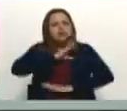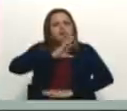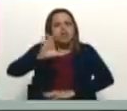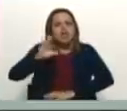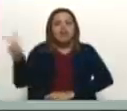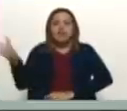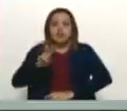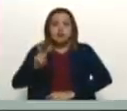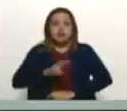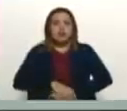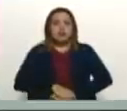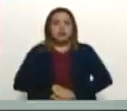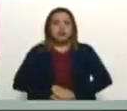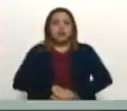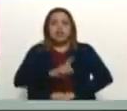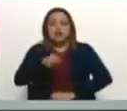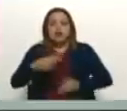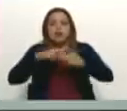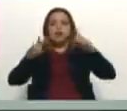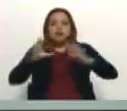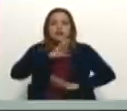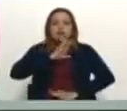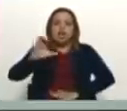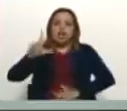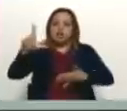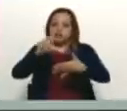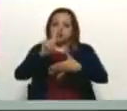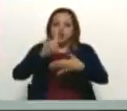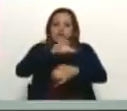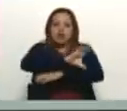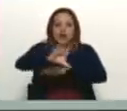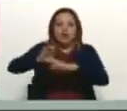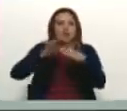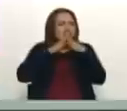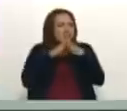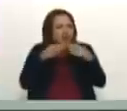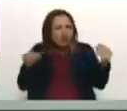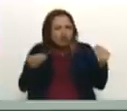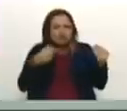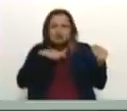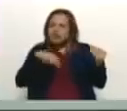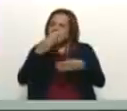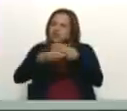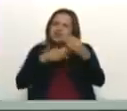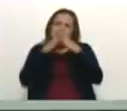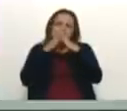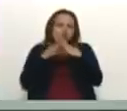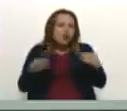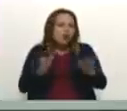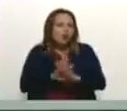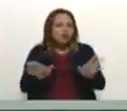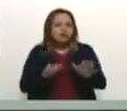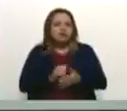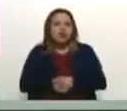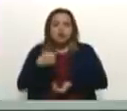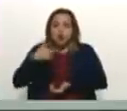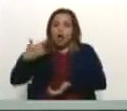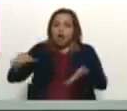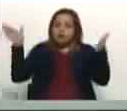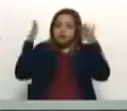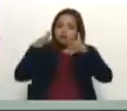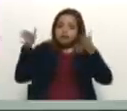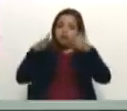Venezuela y la paz y la soberanía de América Latina y el Caribe. Todo, vamos a hacerlo todo. he dado instrucciones